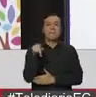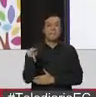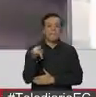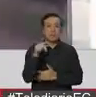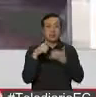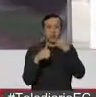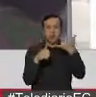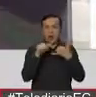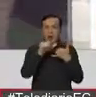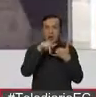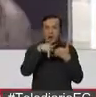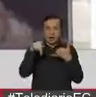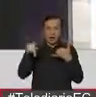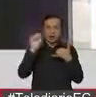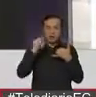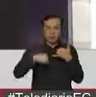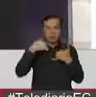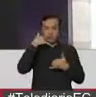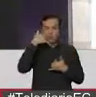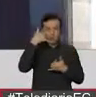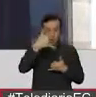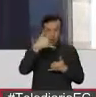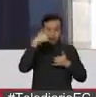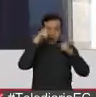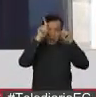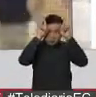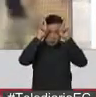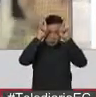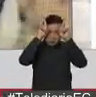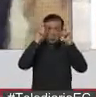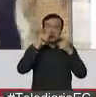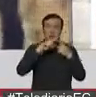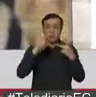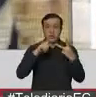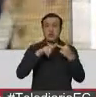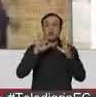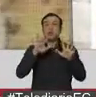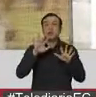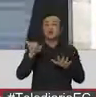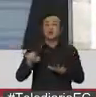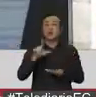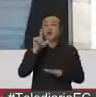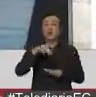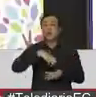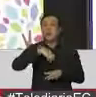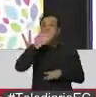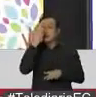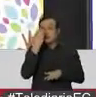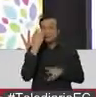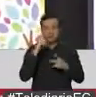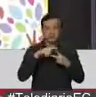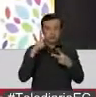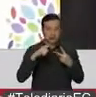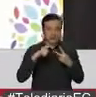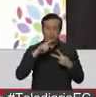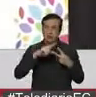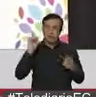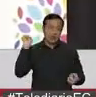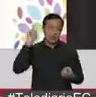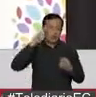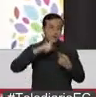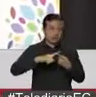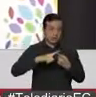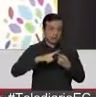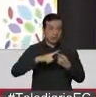disponible ya para teléfonos inteligentes con sistema Android y a partir del 10 de julio para IOS. Hasta fin de año, presidente,